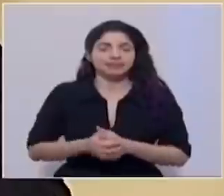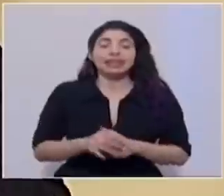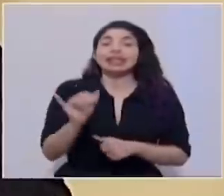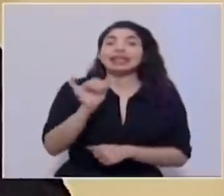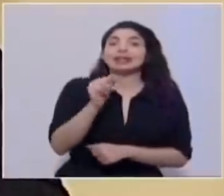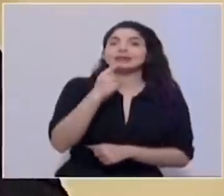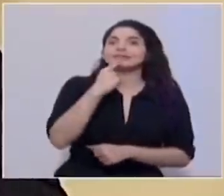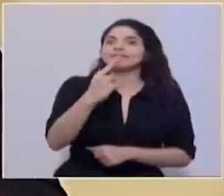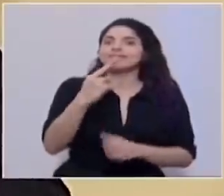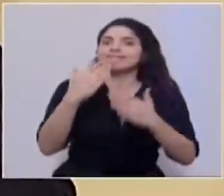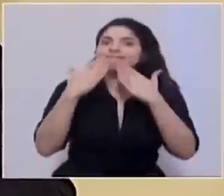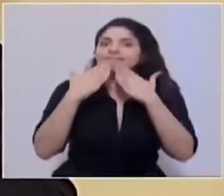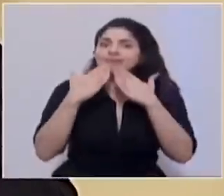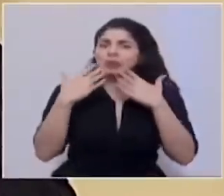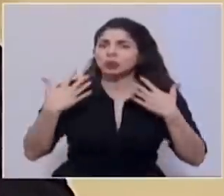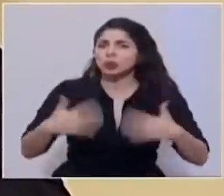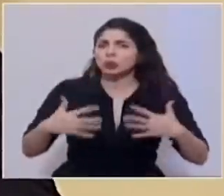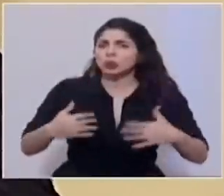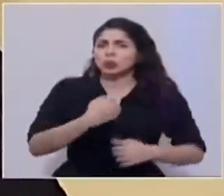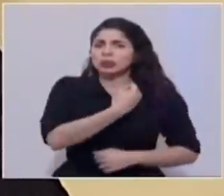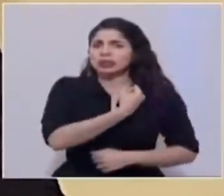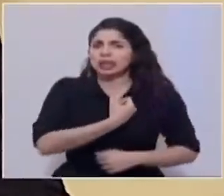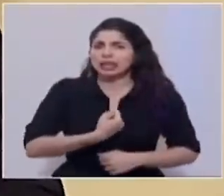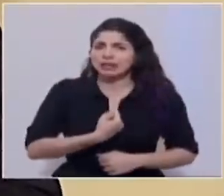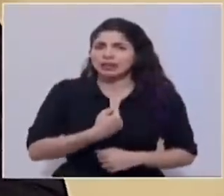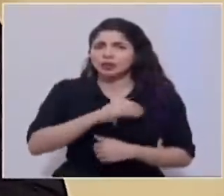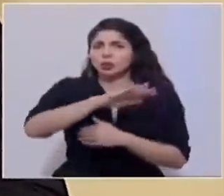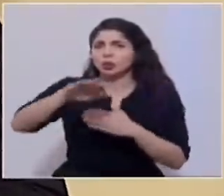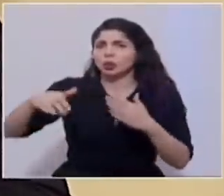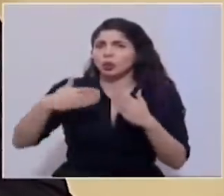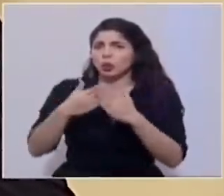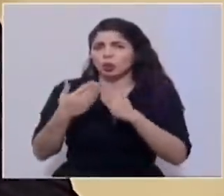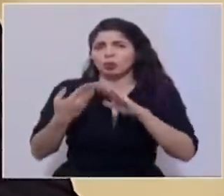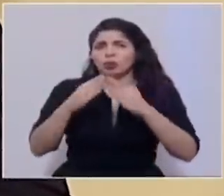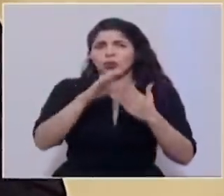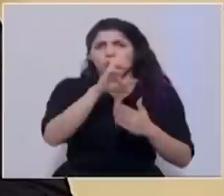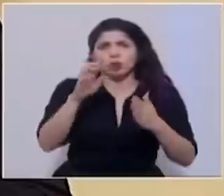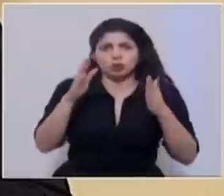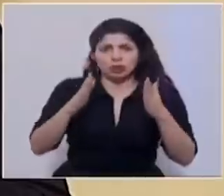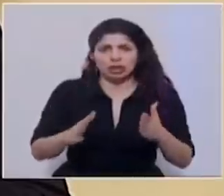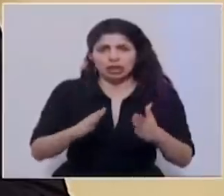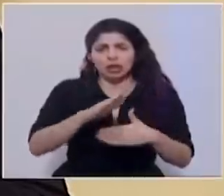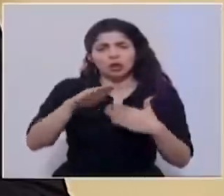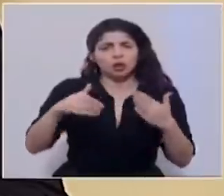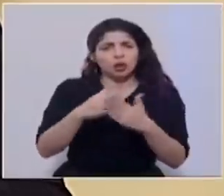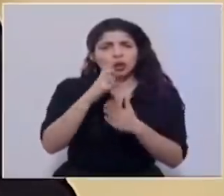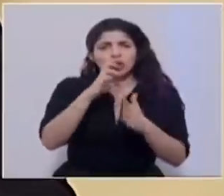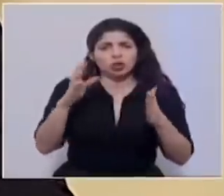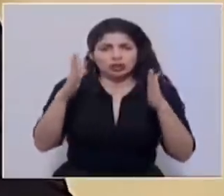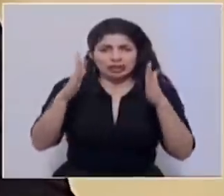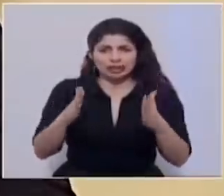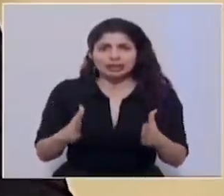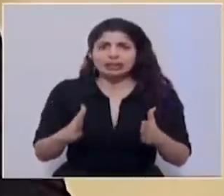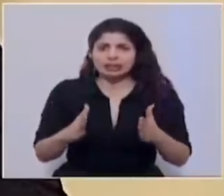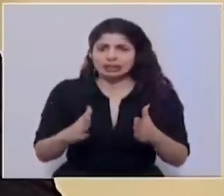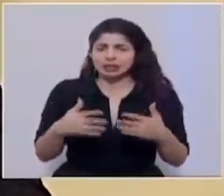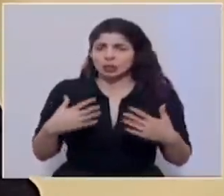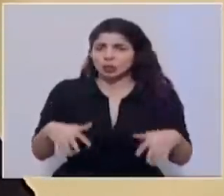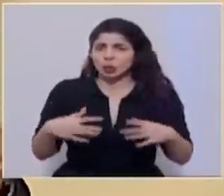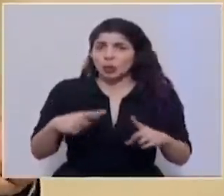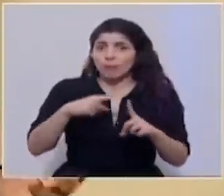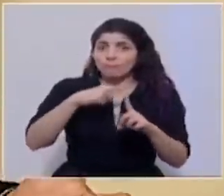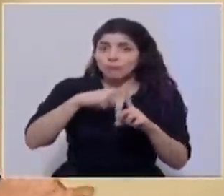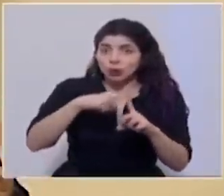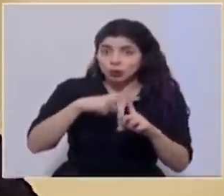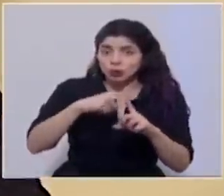agradecer el sacrificio que está haciendo el pueblo de Costa Rica, las y los costarricenses. Una cosa positiva y en la